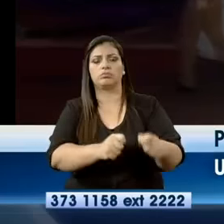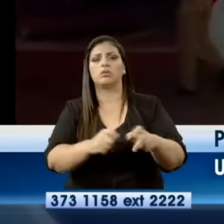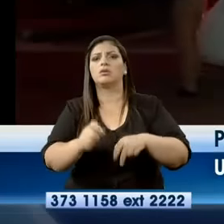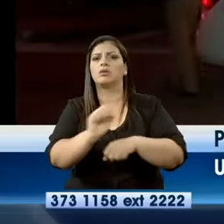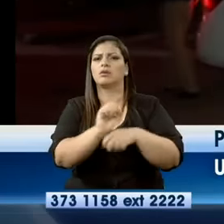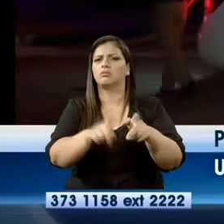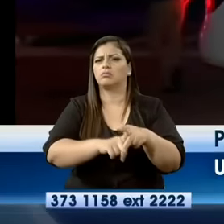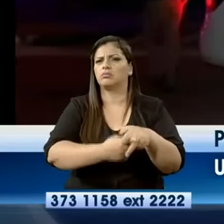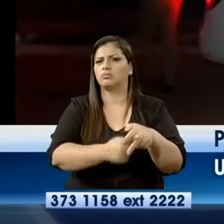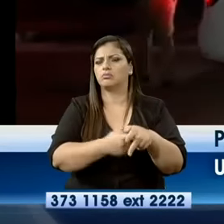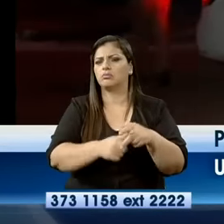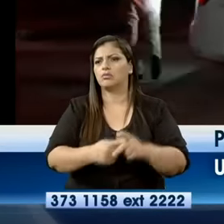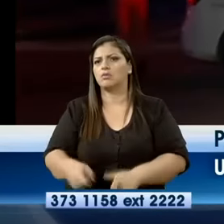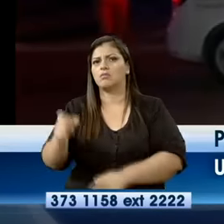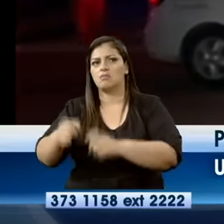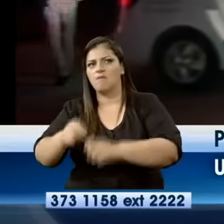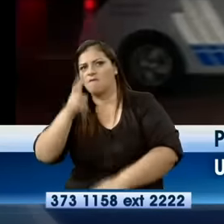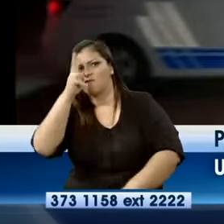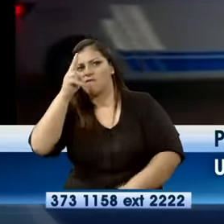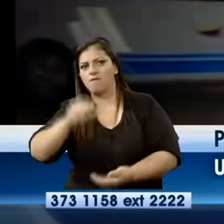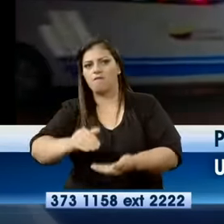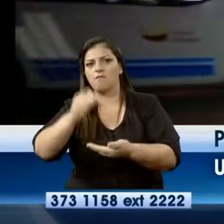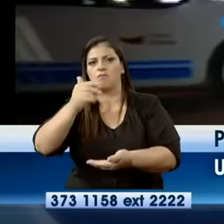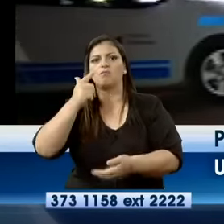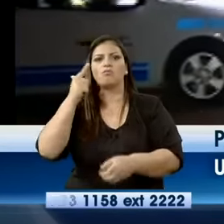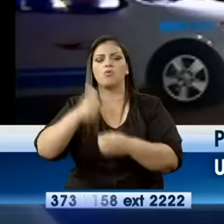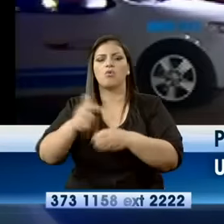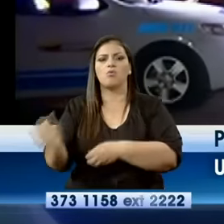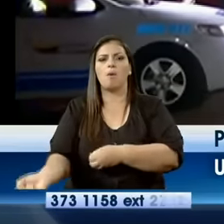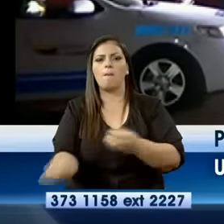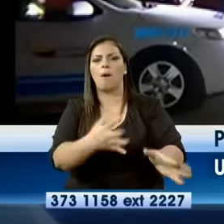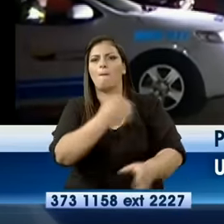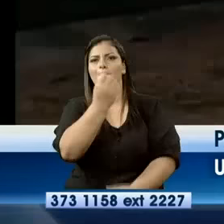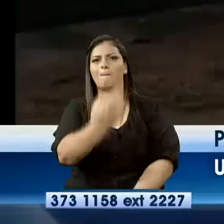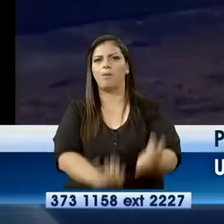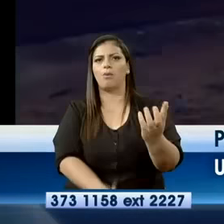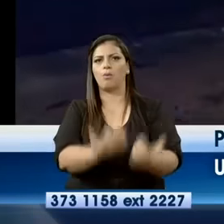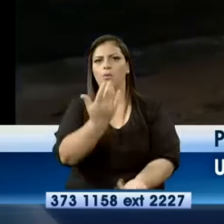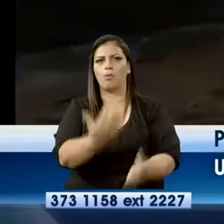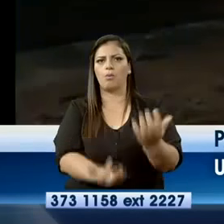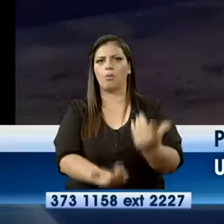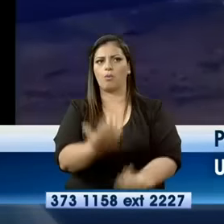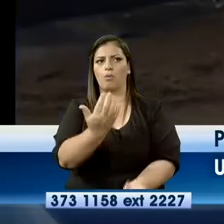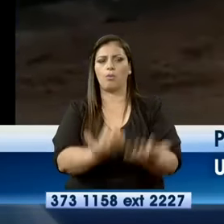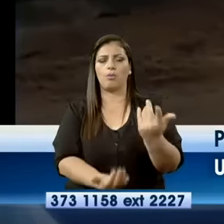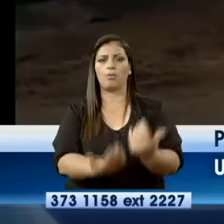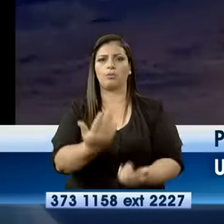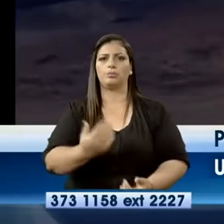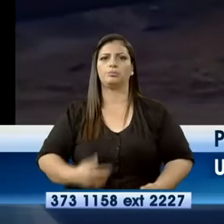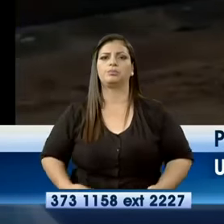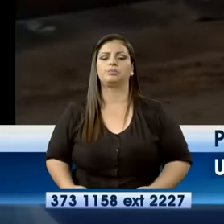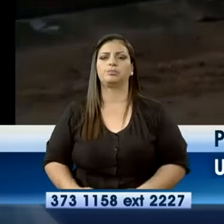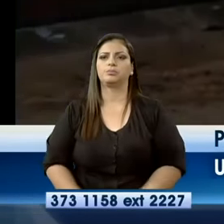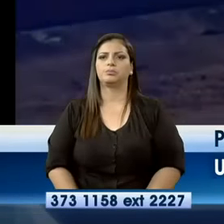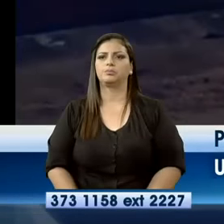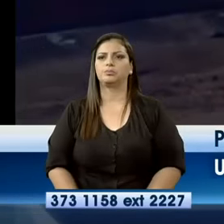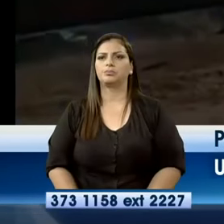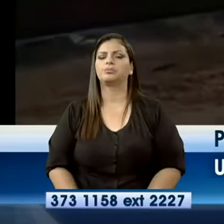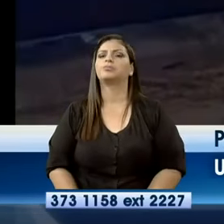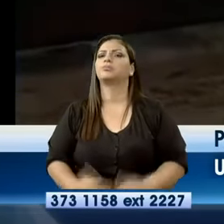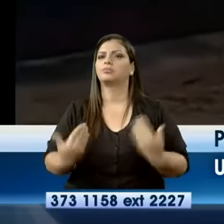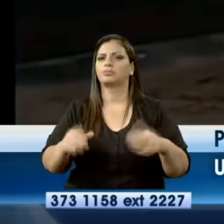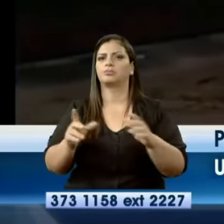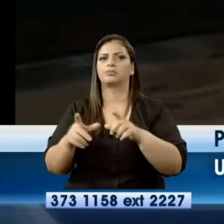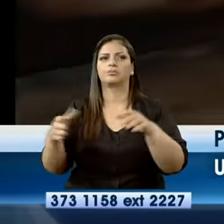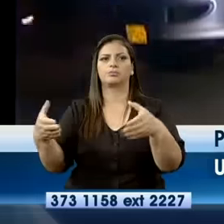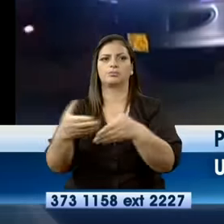conocer que sujetos habrían rociado gasolina en los exteriores de un taller automotriz y luego habrían prendido fuego. La novedad fue controlada